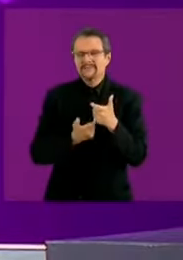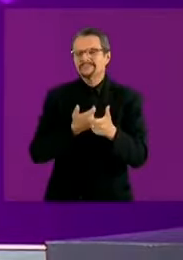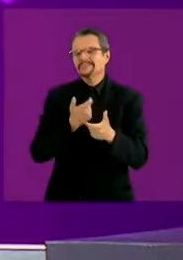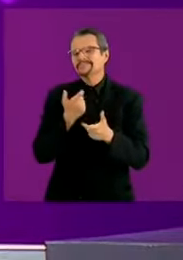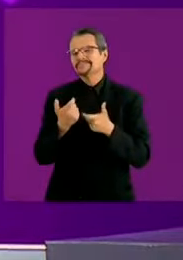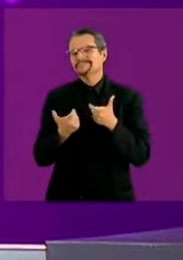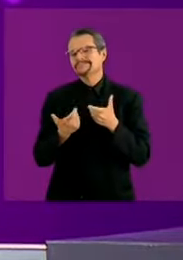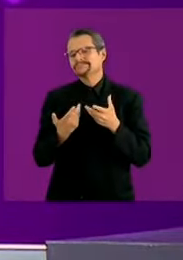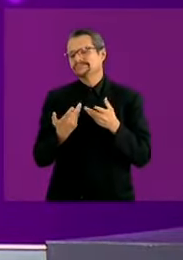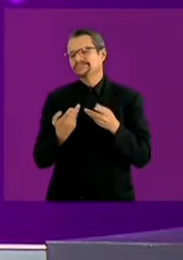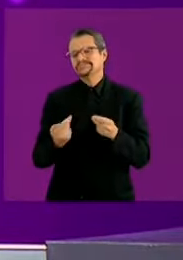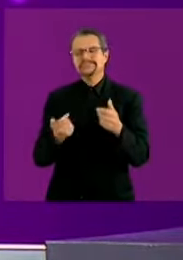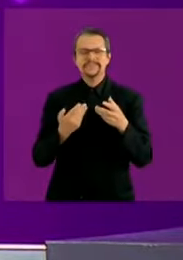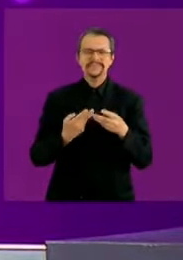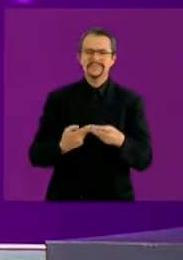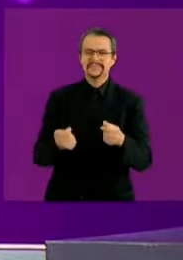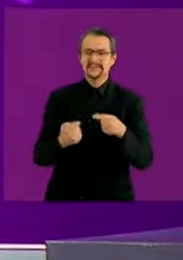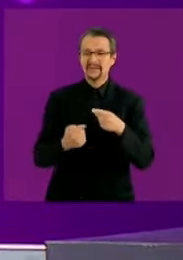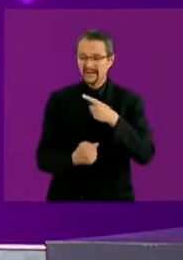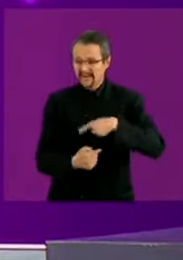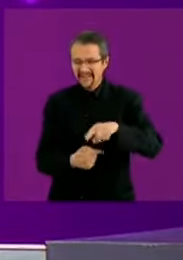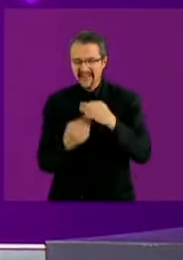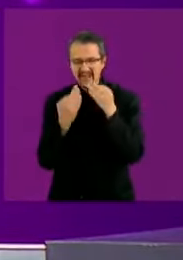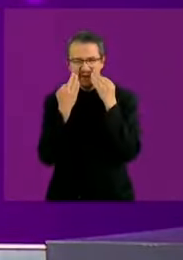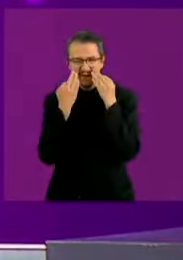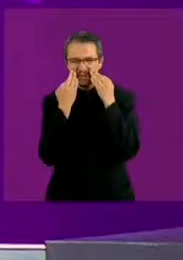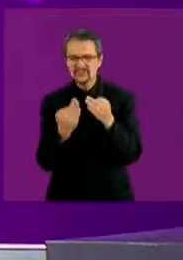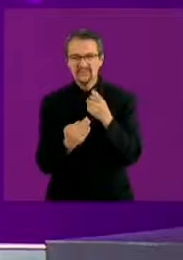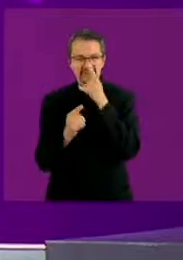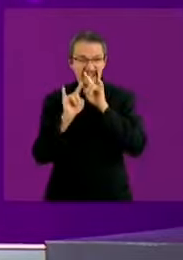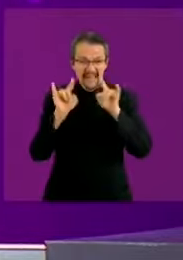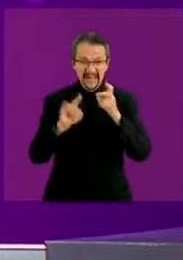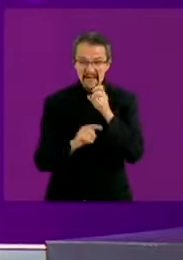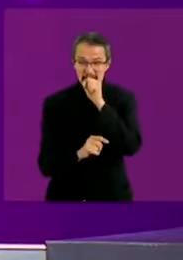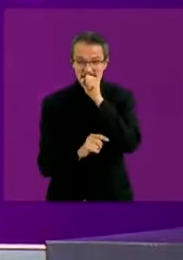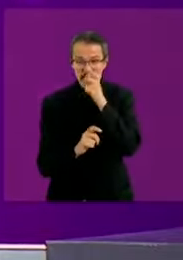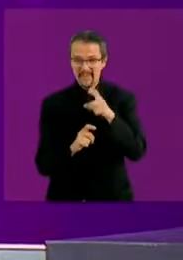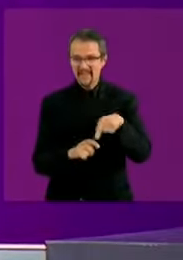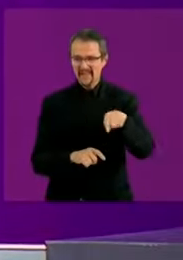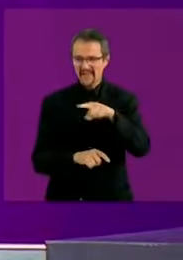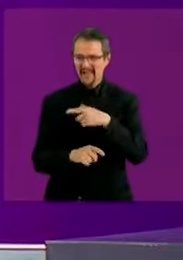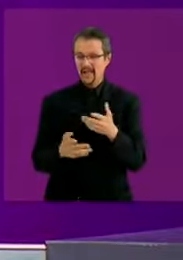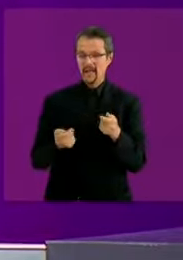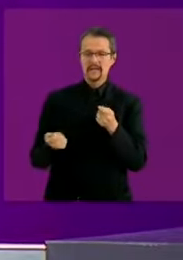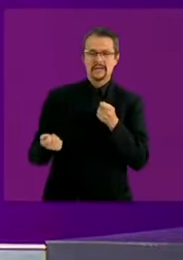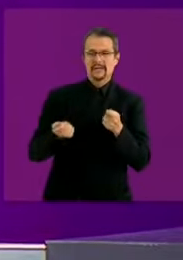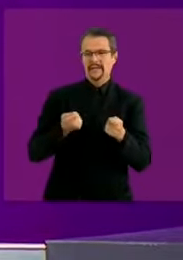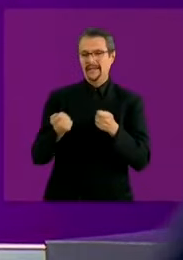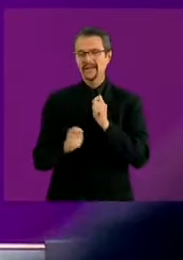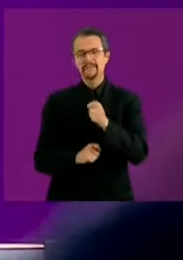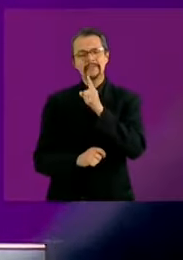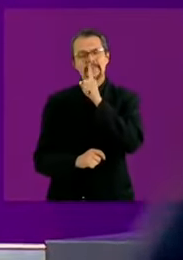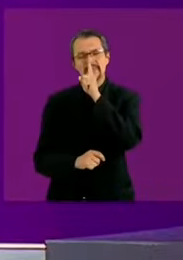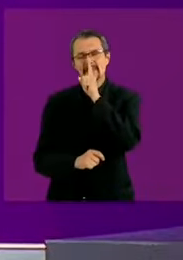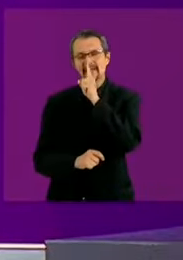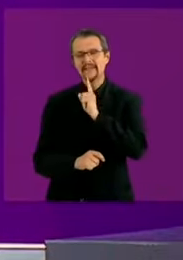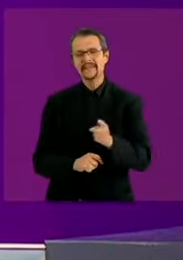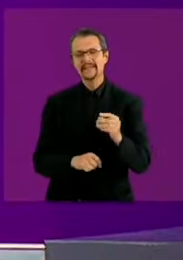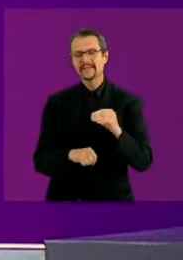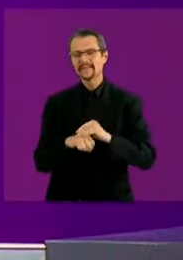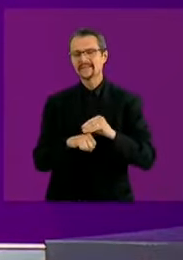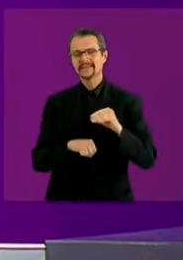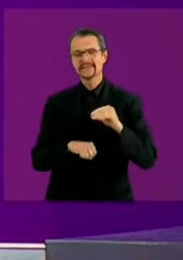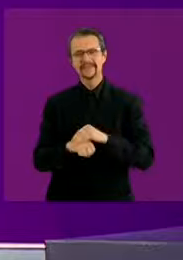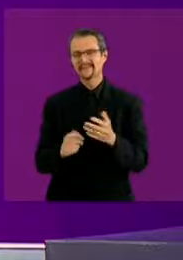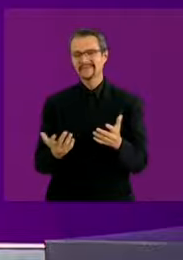vimos lo que hicieron. Lo que yo es que son capaces de manipular la información e incluso han difundido notas en las que se supone que yo he